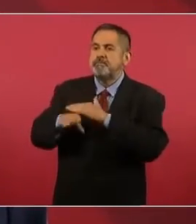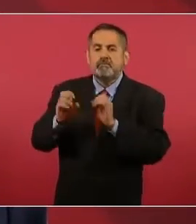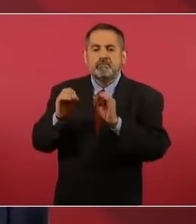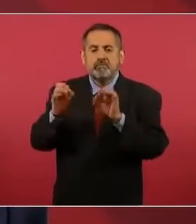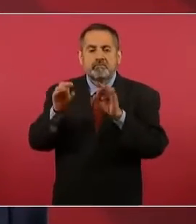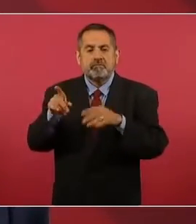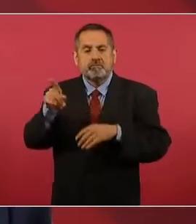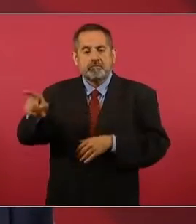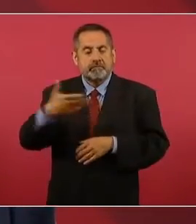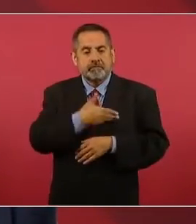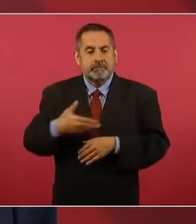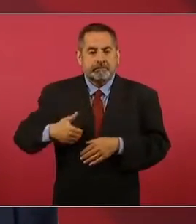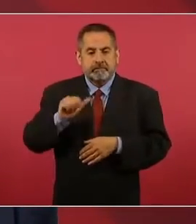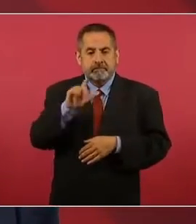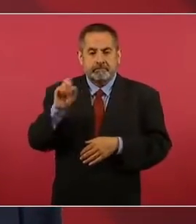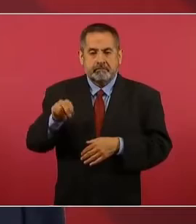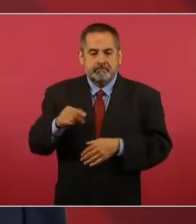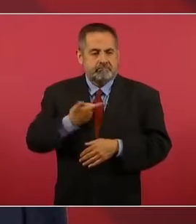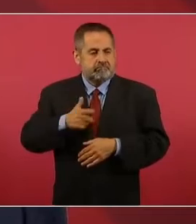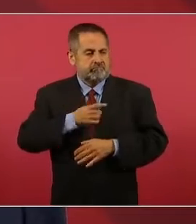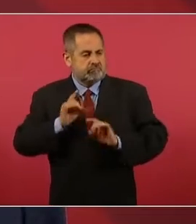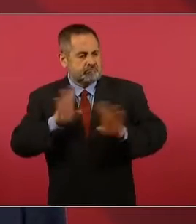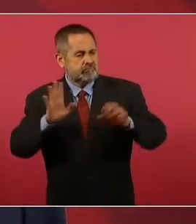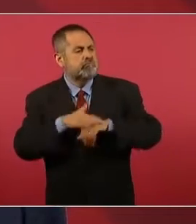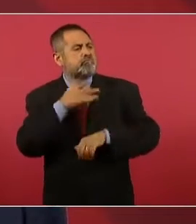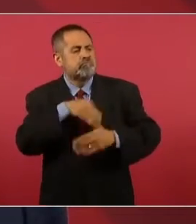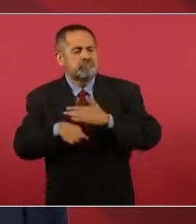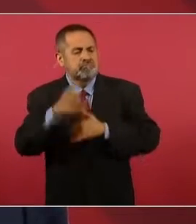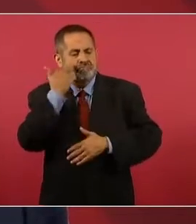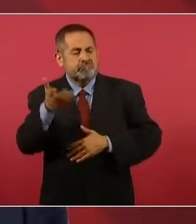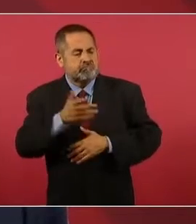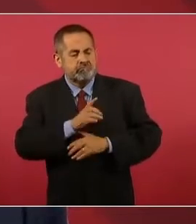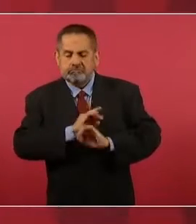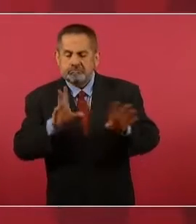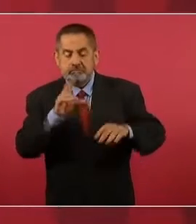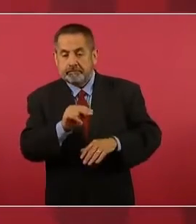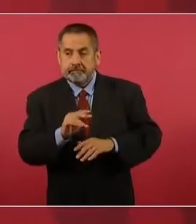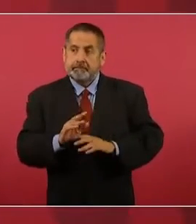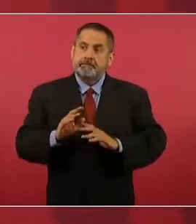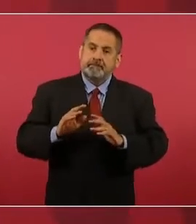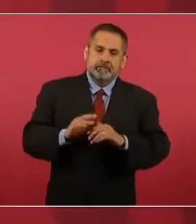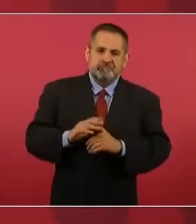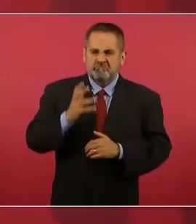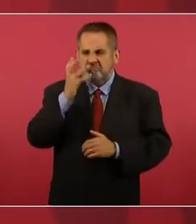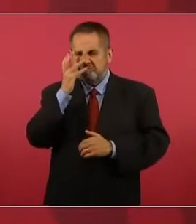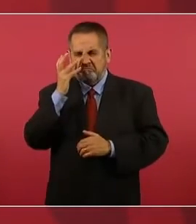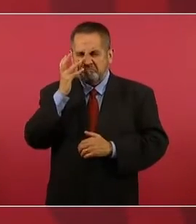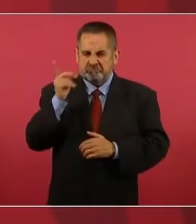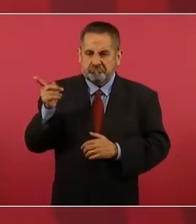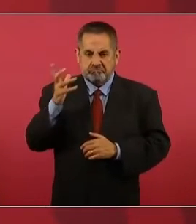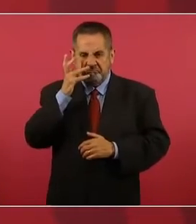Allende no les gustó y entonces iba mal encarados.